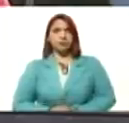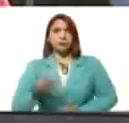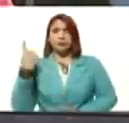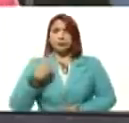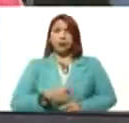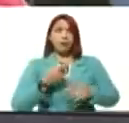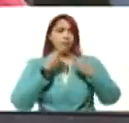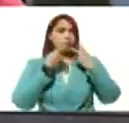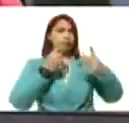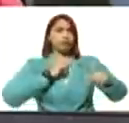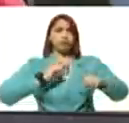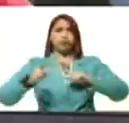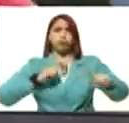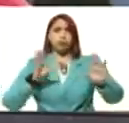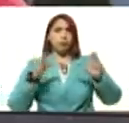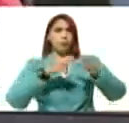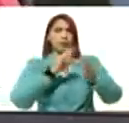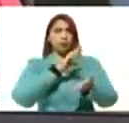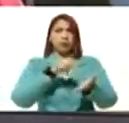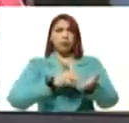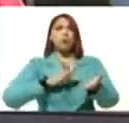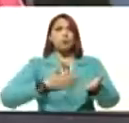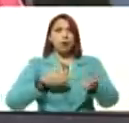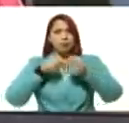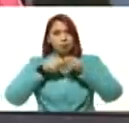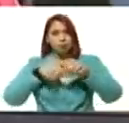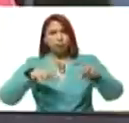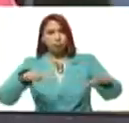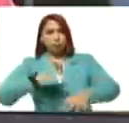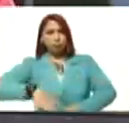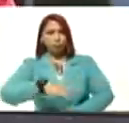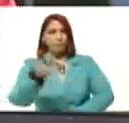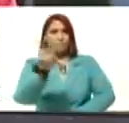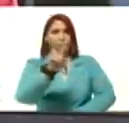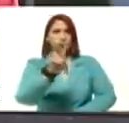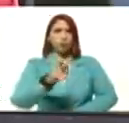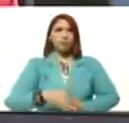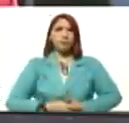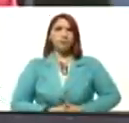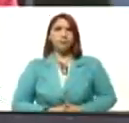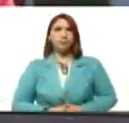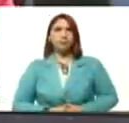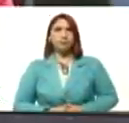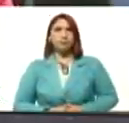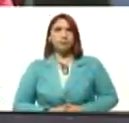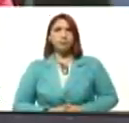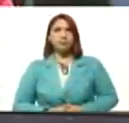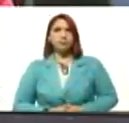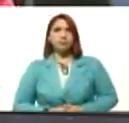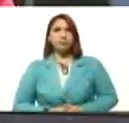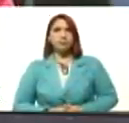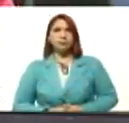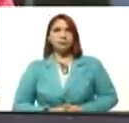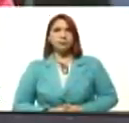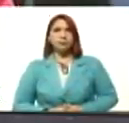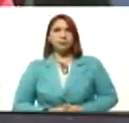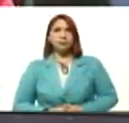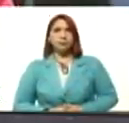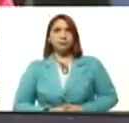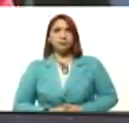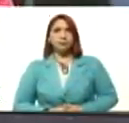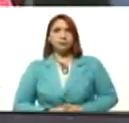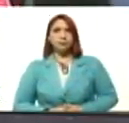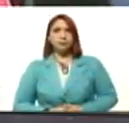de este comando nacional puedan ser llevadas a cabo en todos los rincones de nuestro país, en toda la patria. Es una